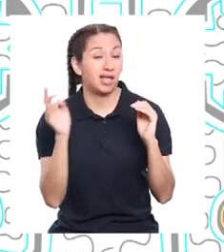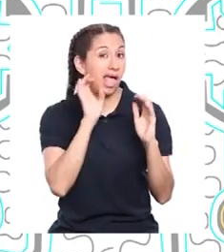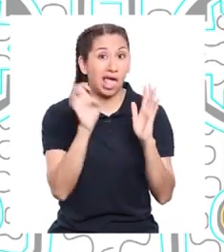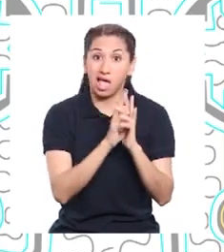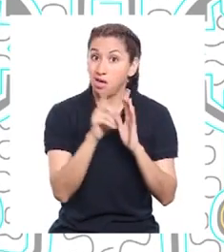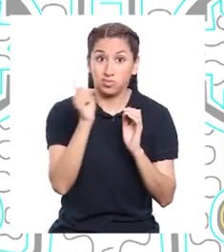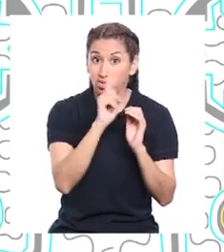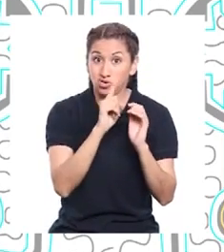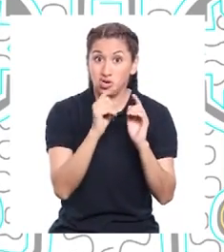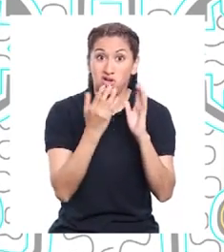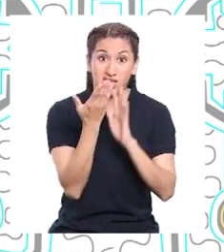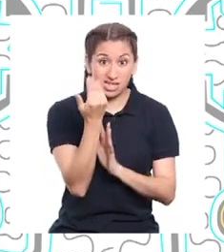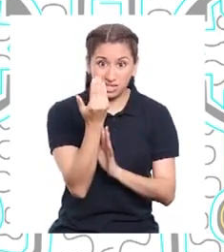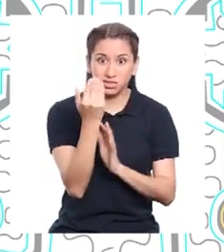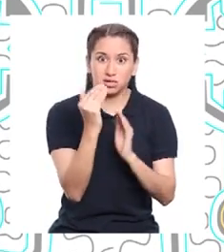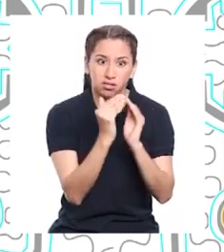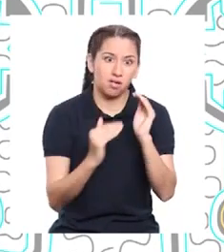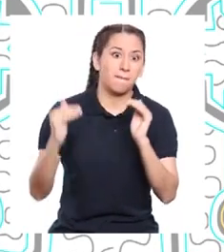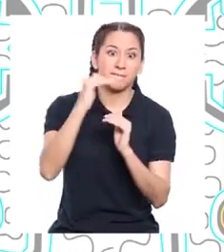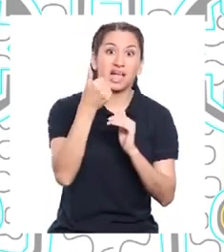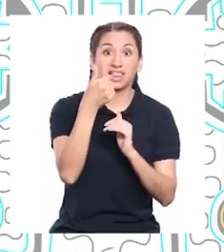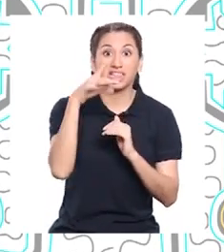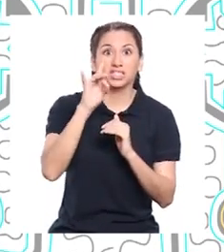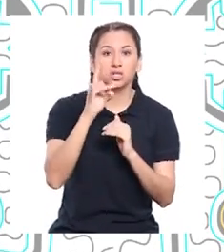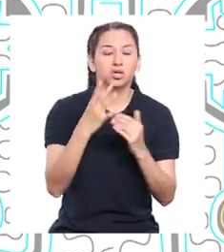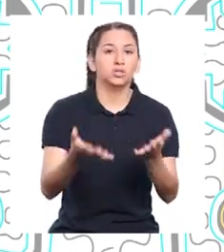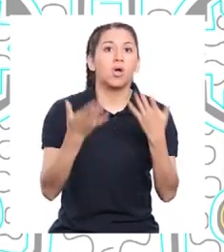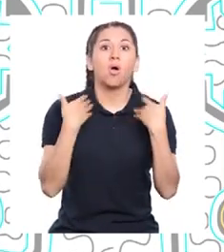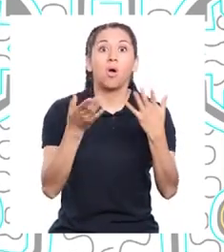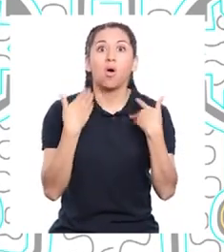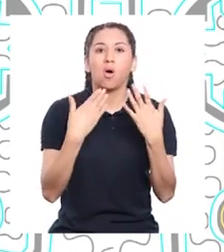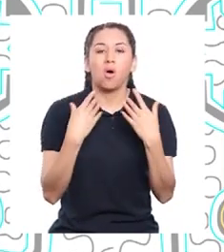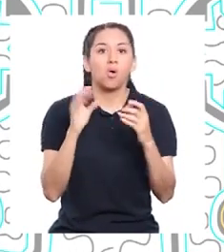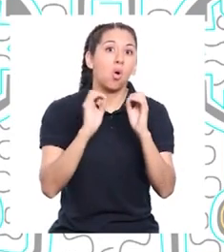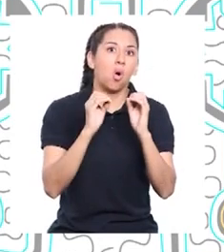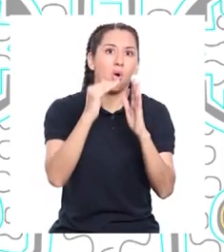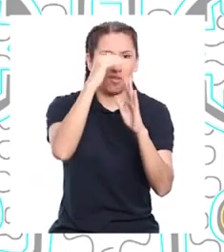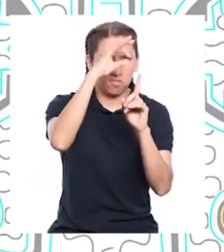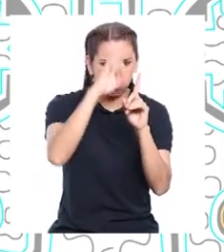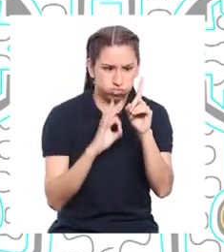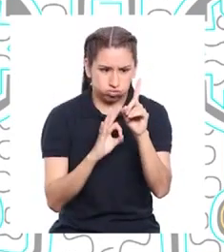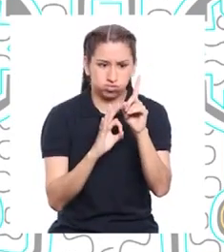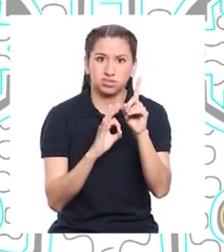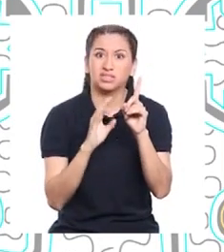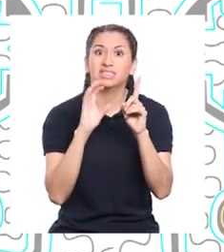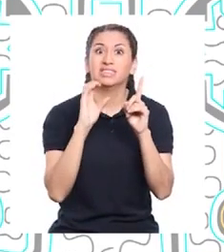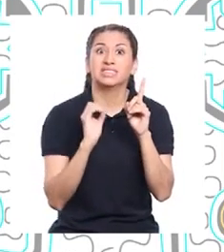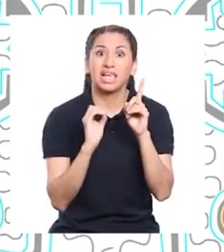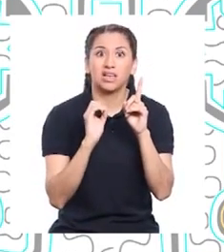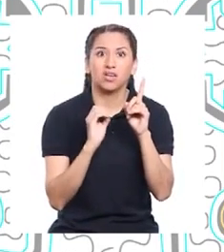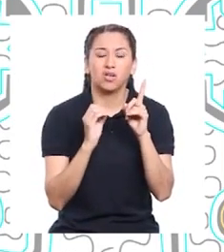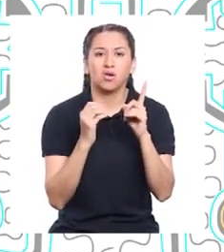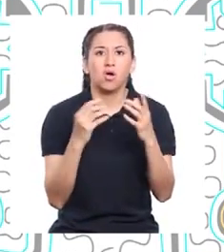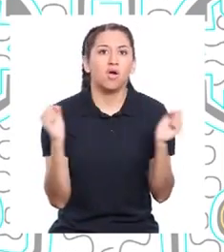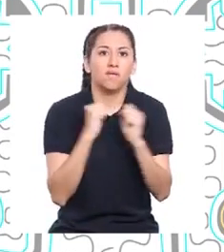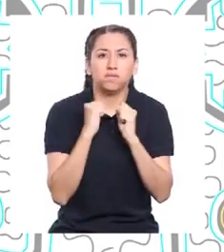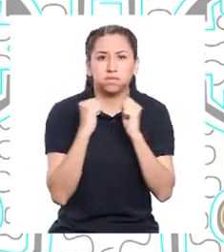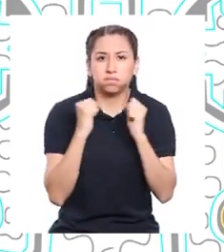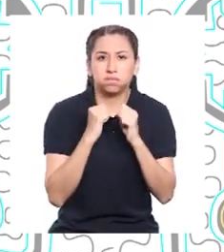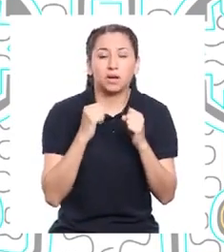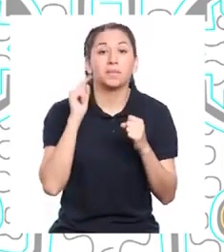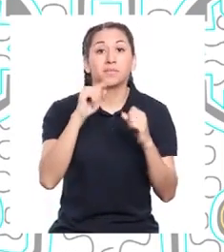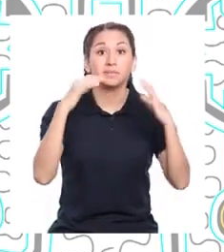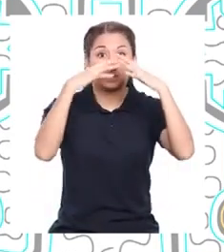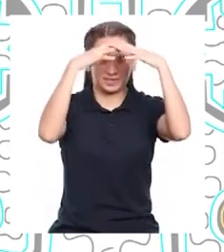temperatura descendería a 18 centígrados bajo cero. El efecto invernadero sirve como